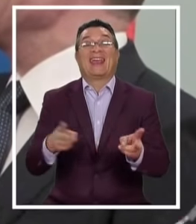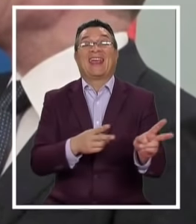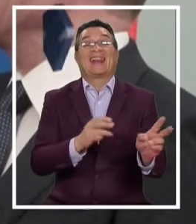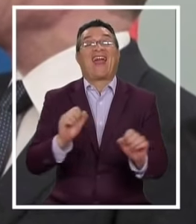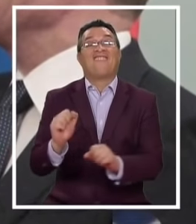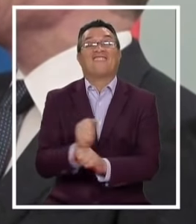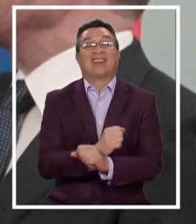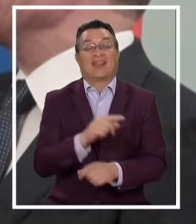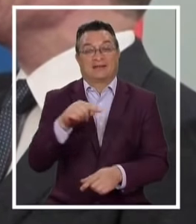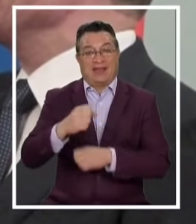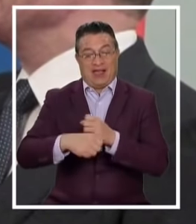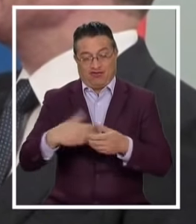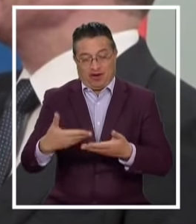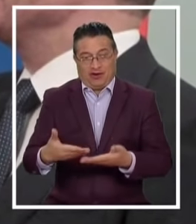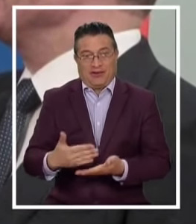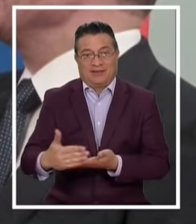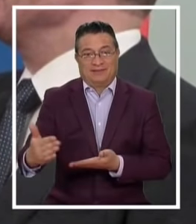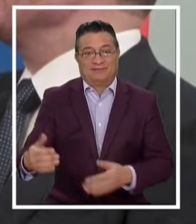siglo XXI